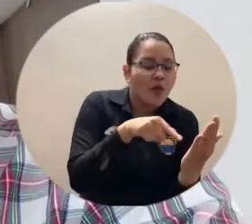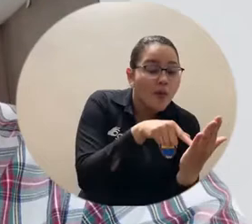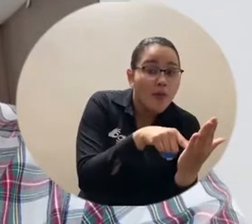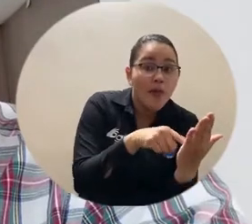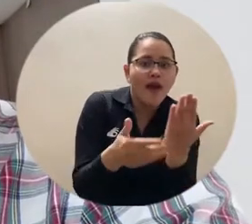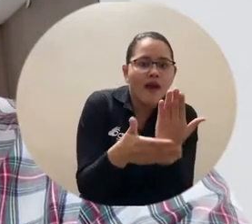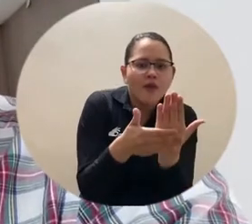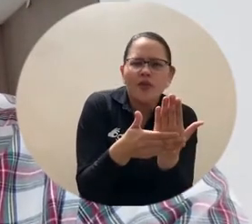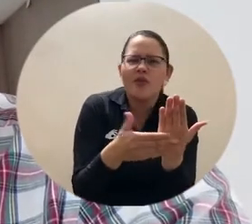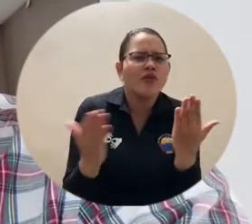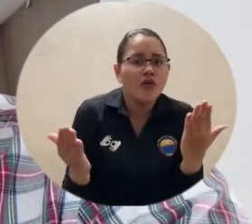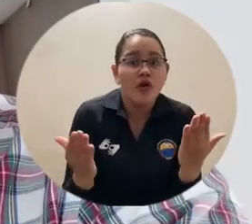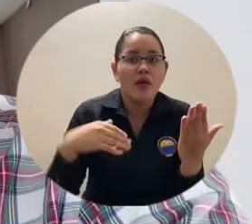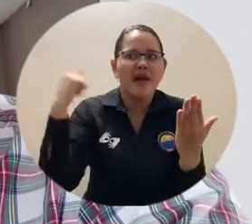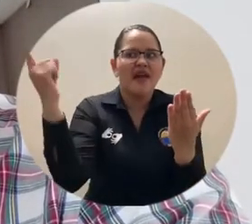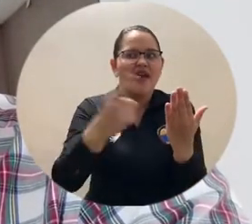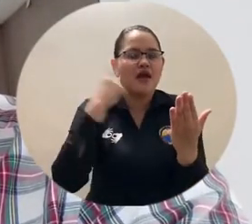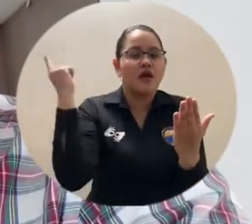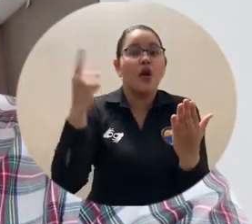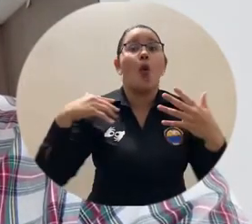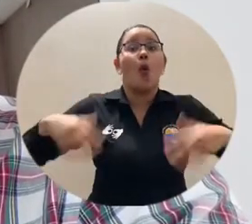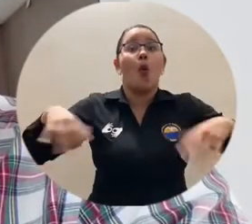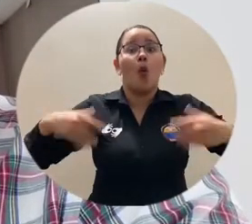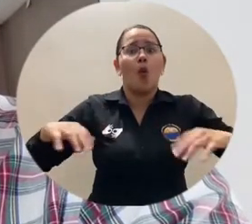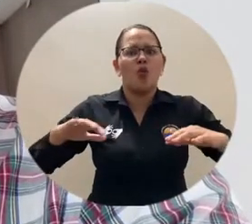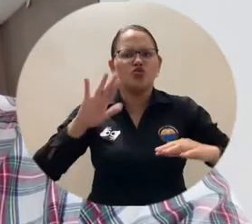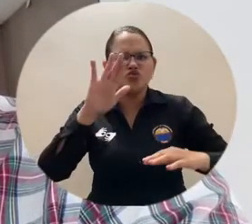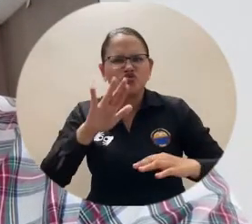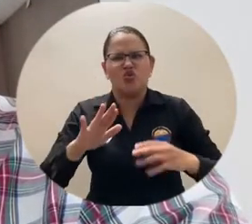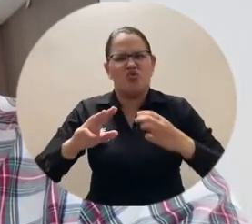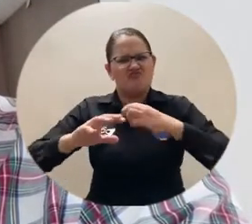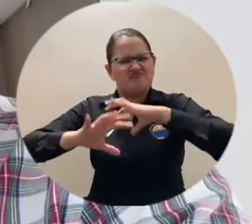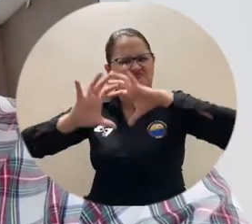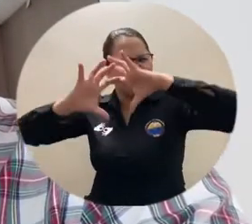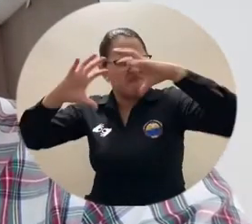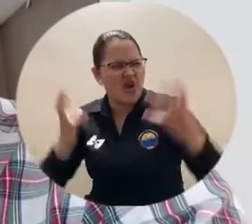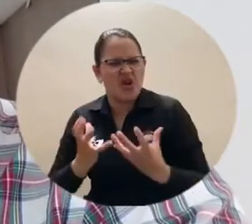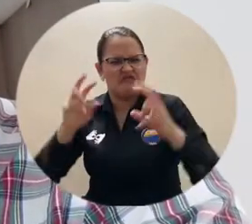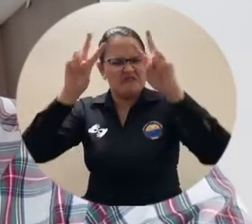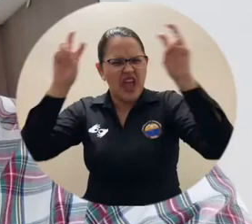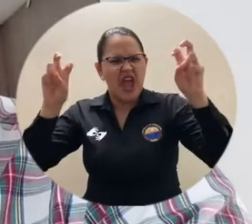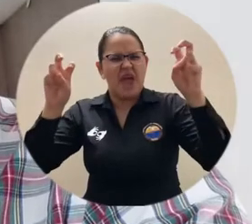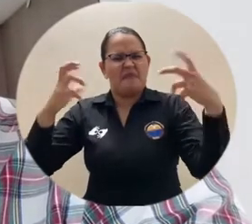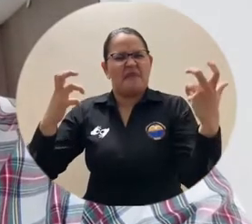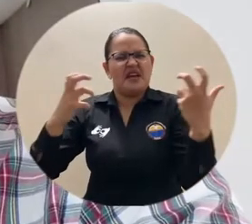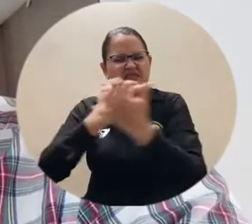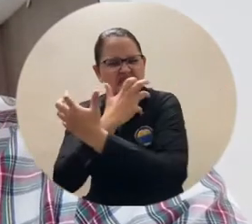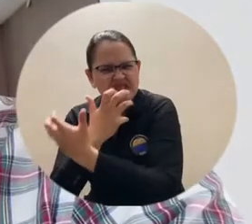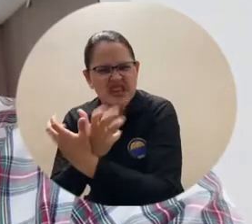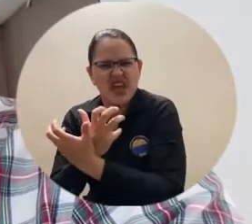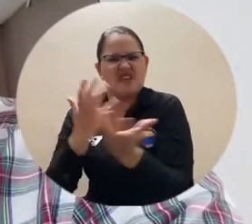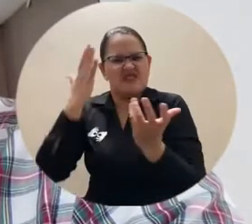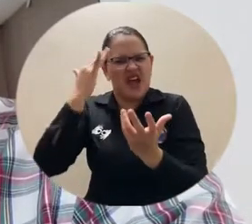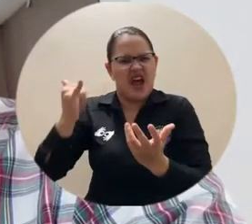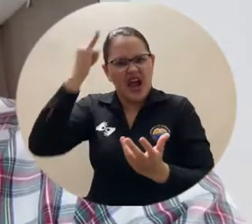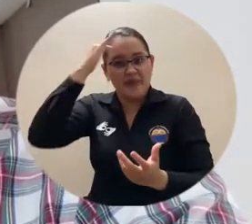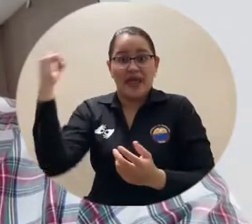va a tener una repercusión en el mundo científico, el mundo académico, porque va a ser citada